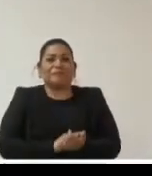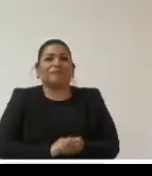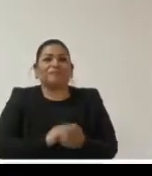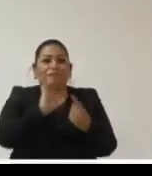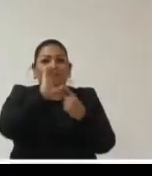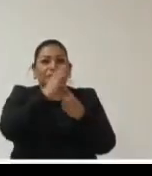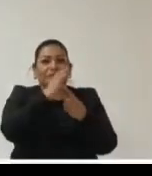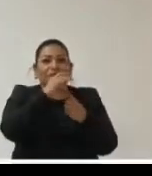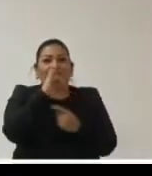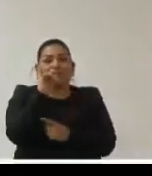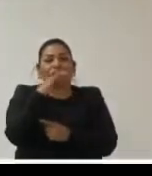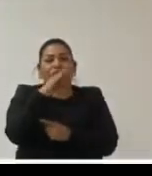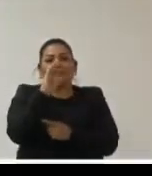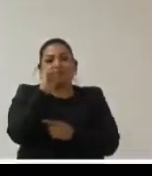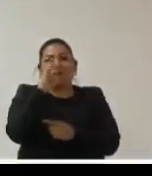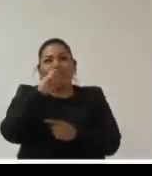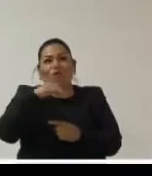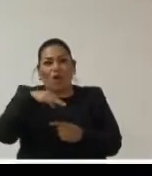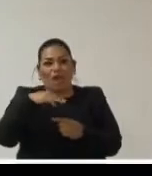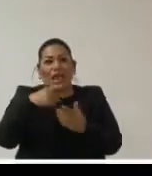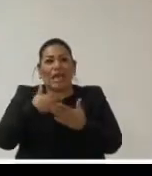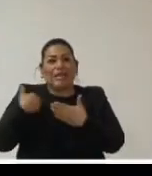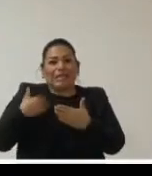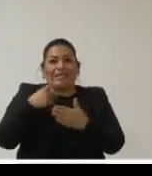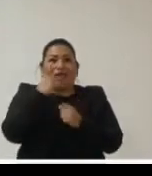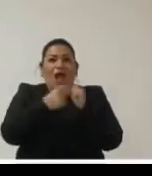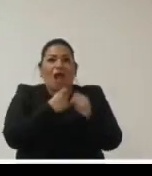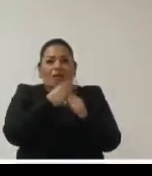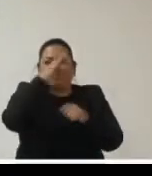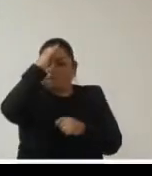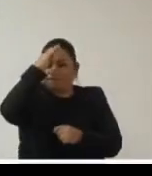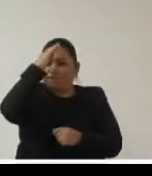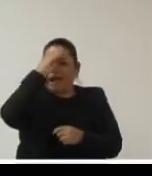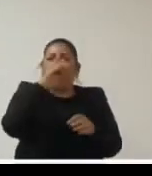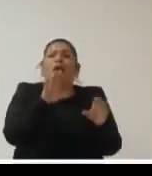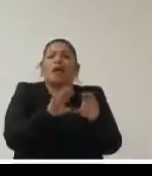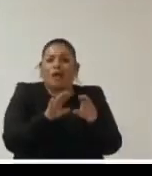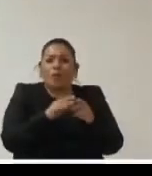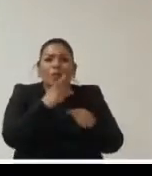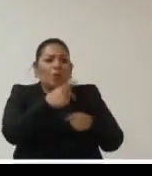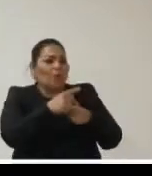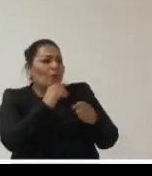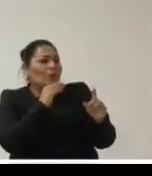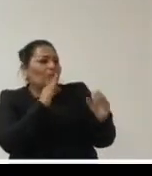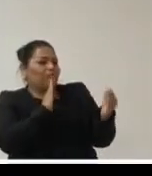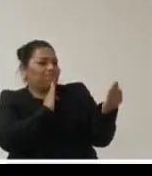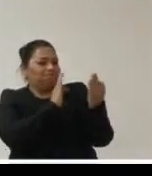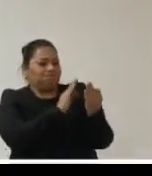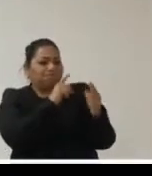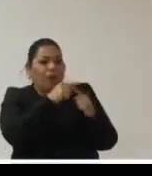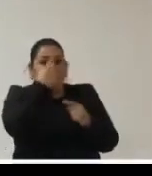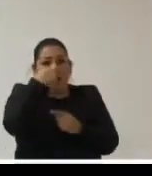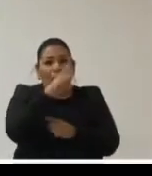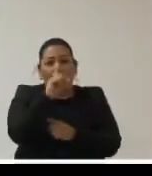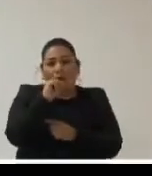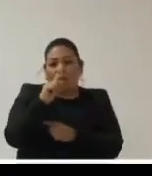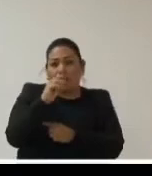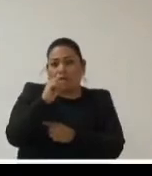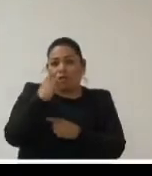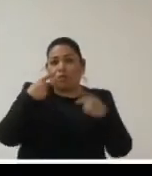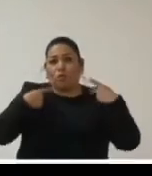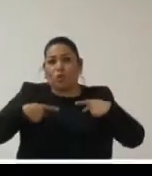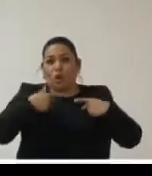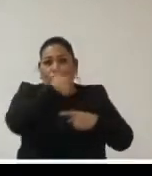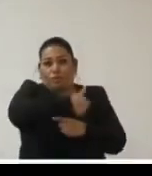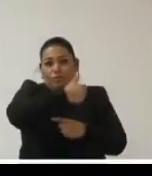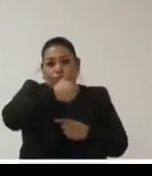comisionados del Infoem y ya desde entonces reflexionamos sobre algunos desafíos para la protección de los datos personales de